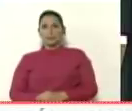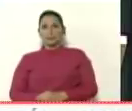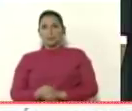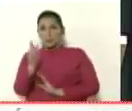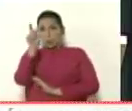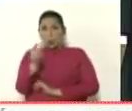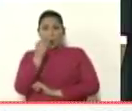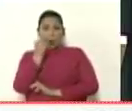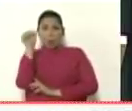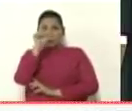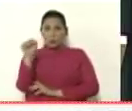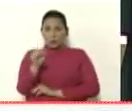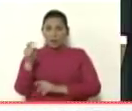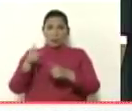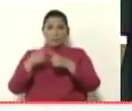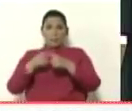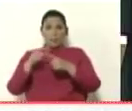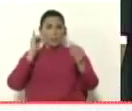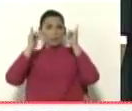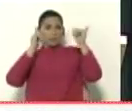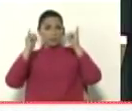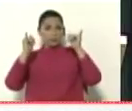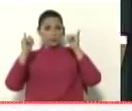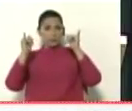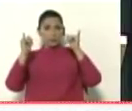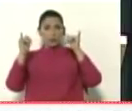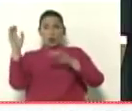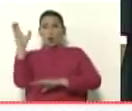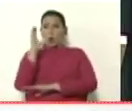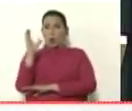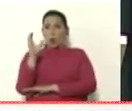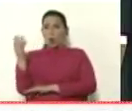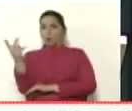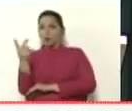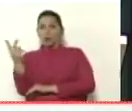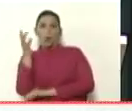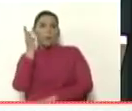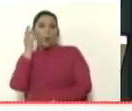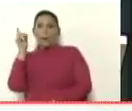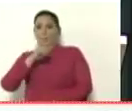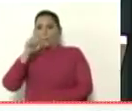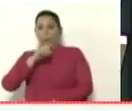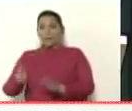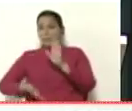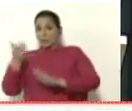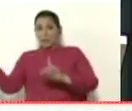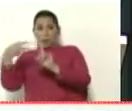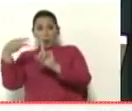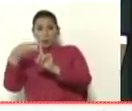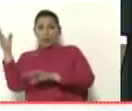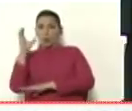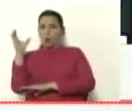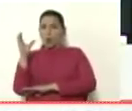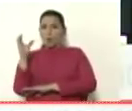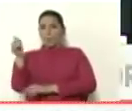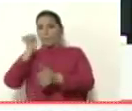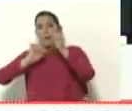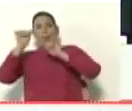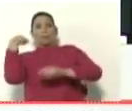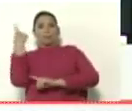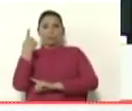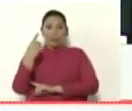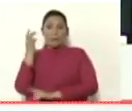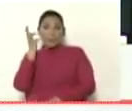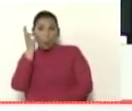Superlano y su primo estaban de rumba en Cúcuta con un par de prepagos se fueron a un motel cucuteño en medio de los tragos las